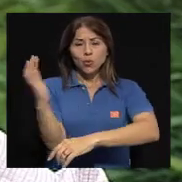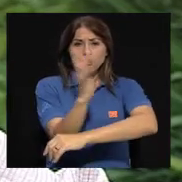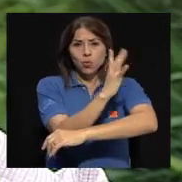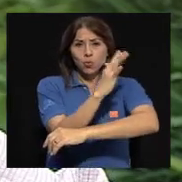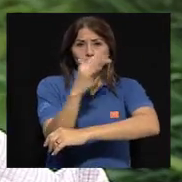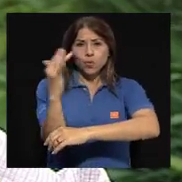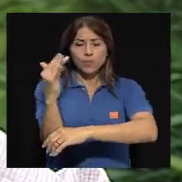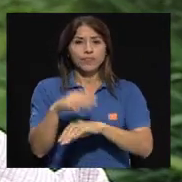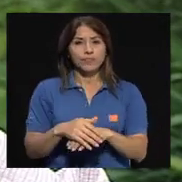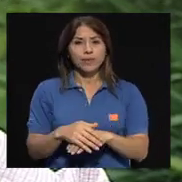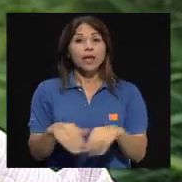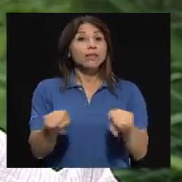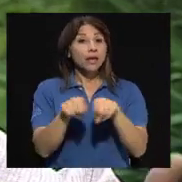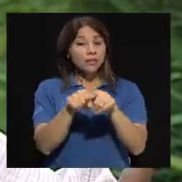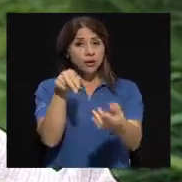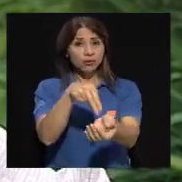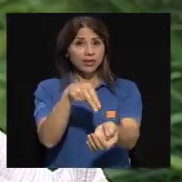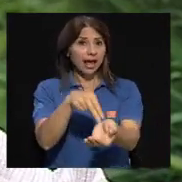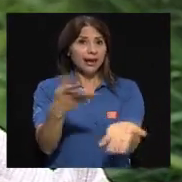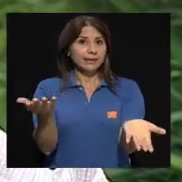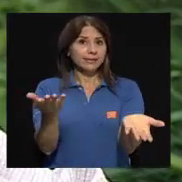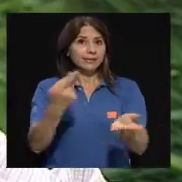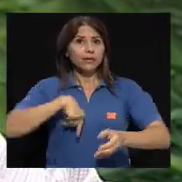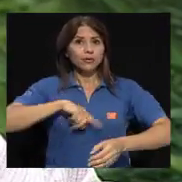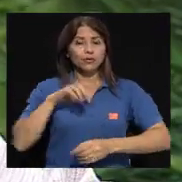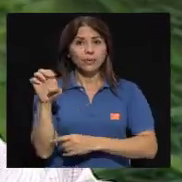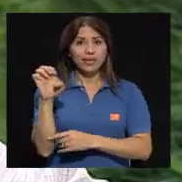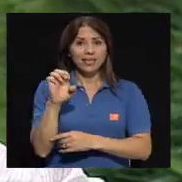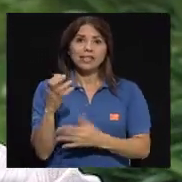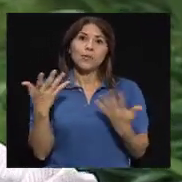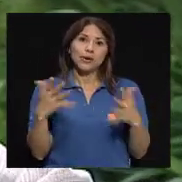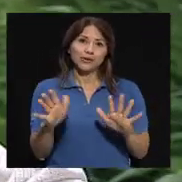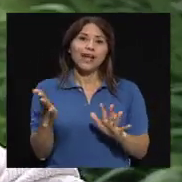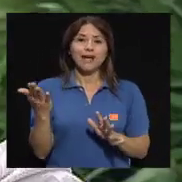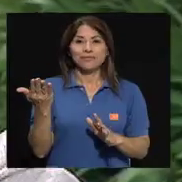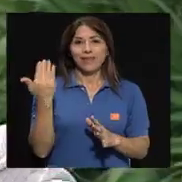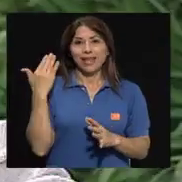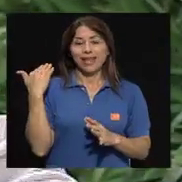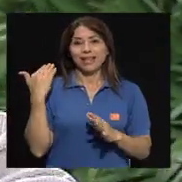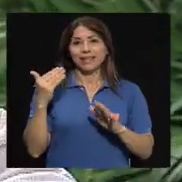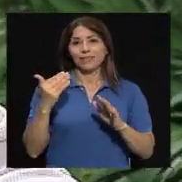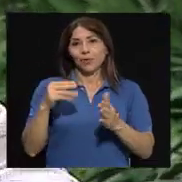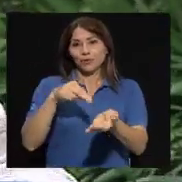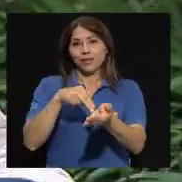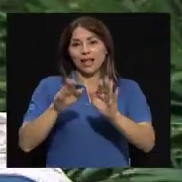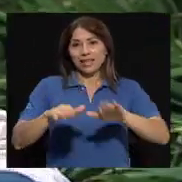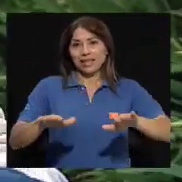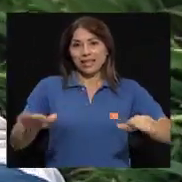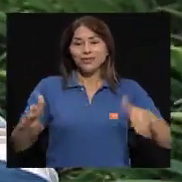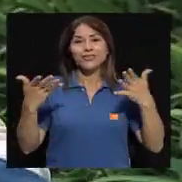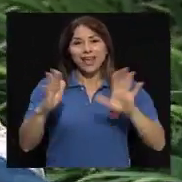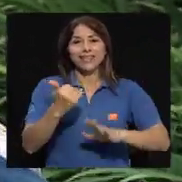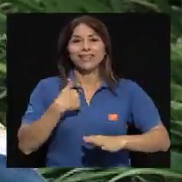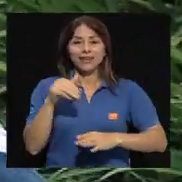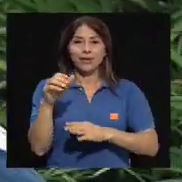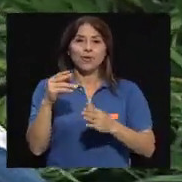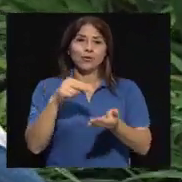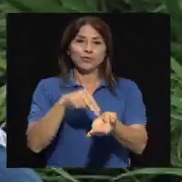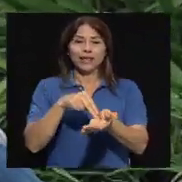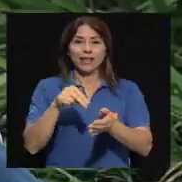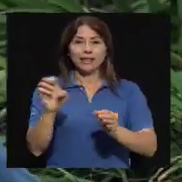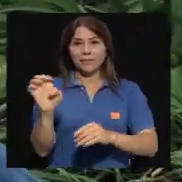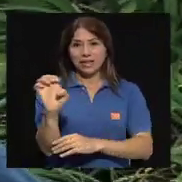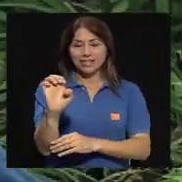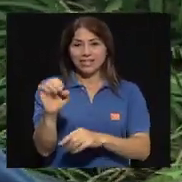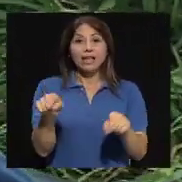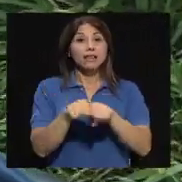de campaña de emergencia, pues tenemos hospitales de niños que acaba de adquirir un hospital de emergencia. En general, los hospitales de la caja